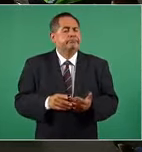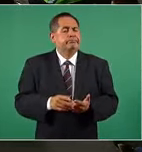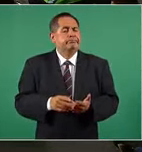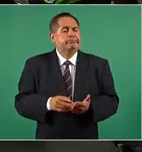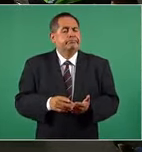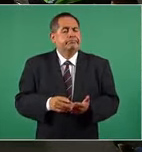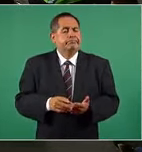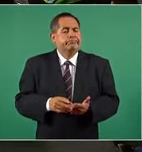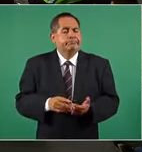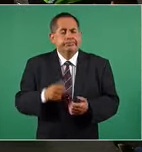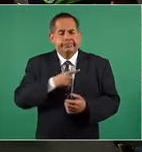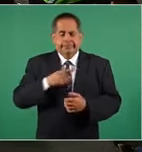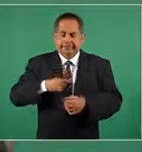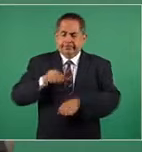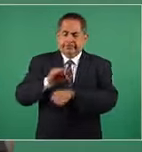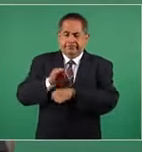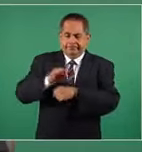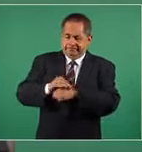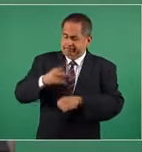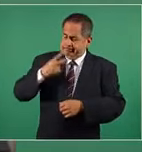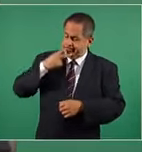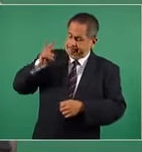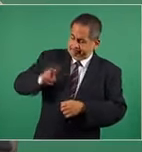defender la verdad